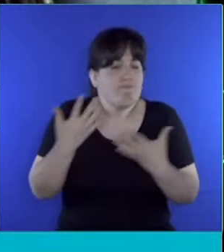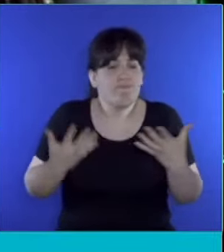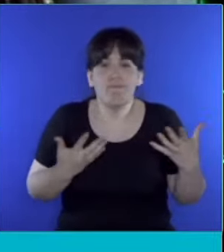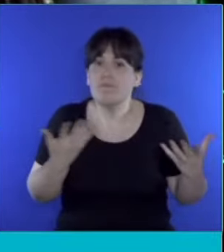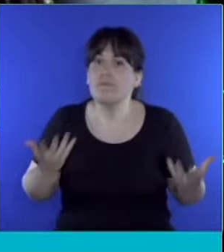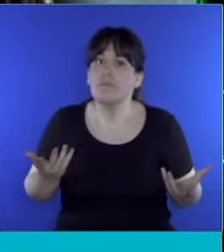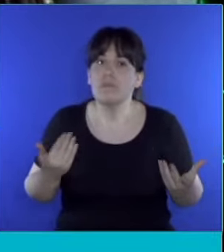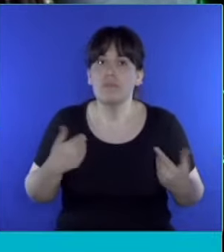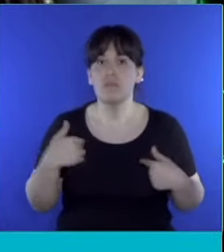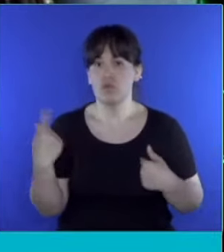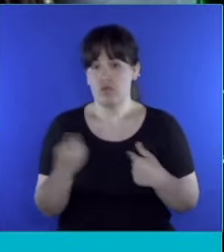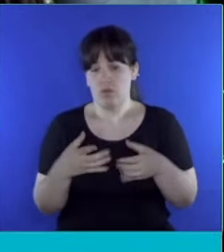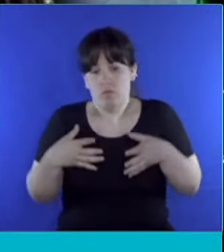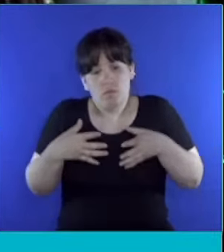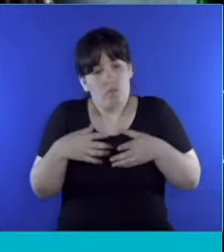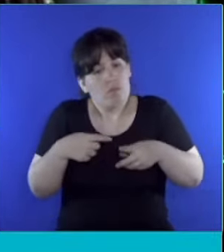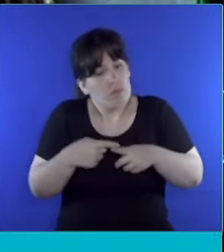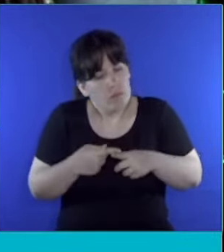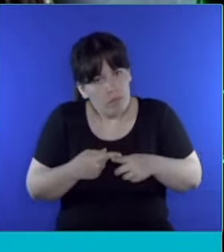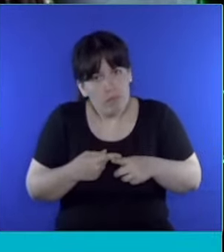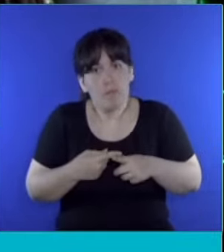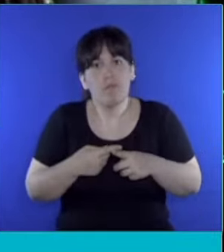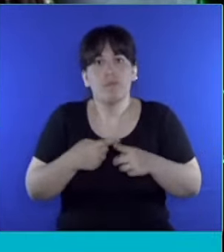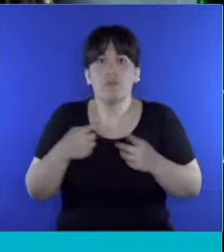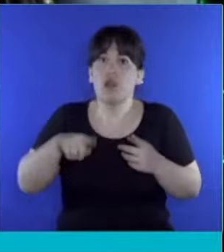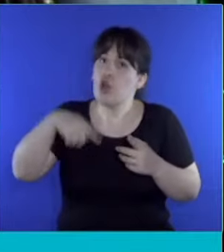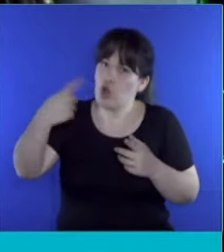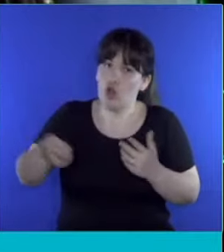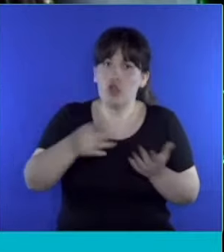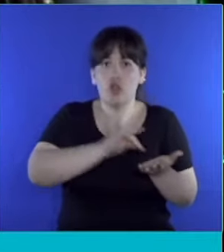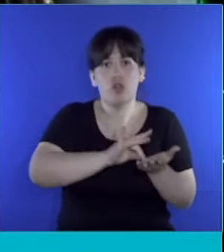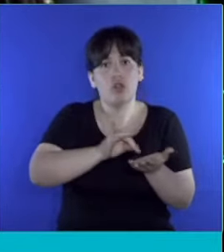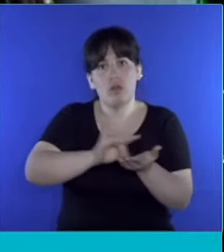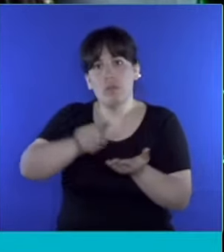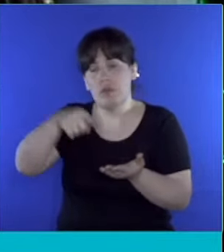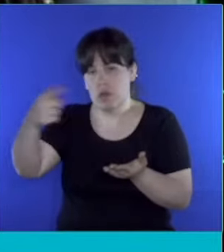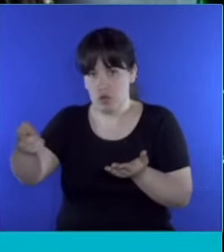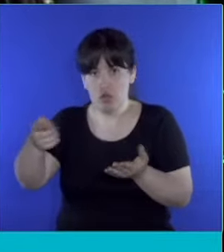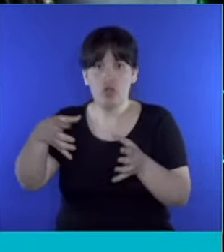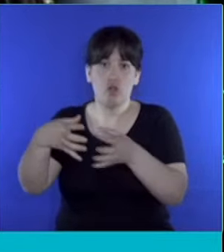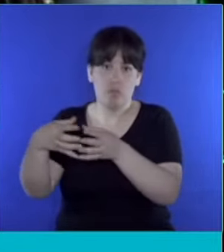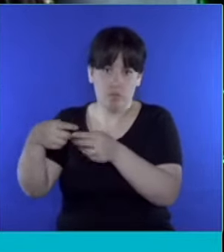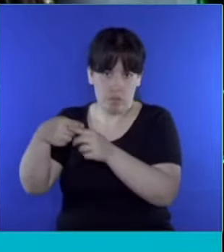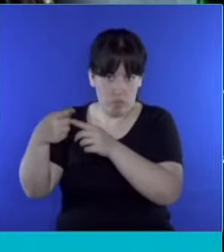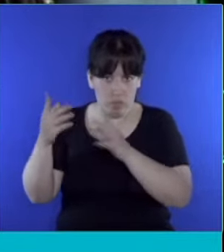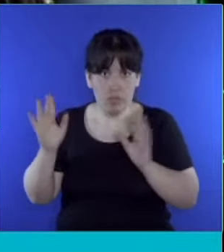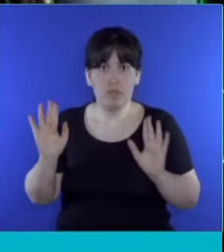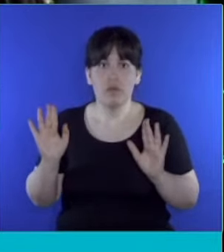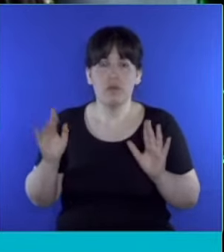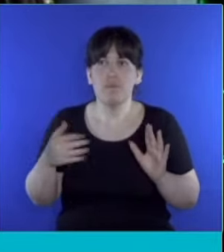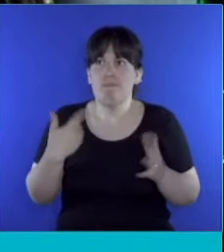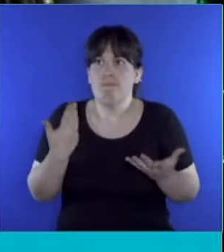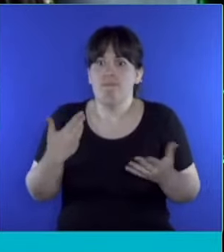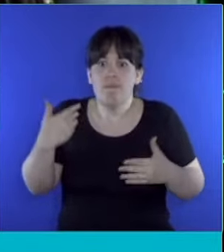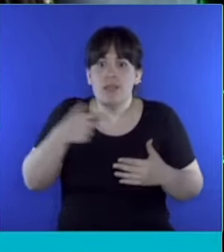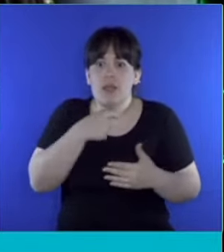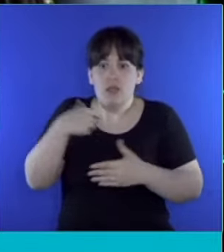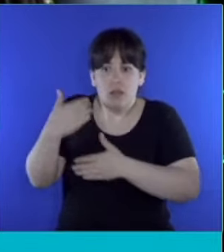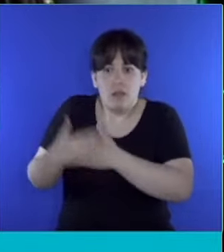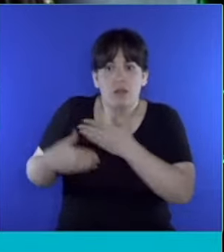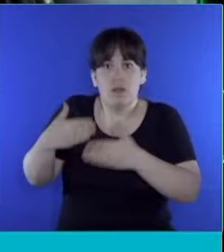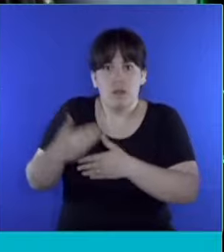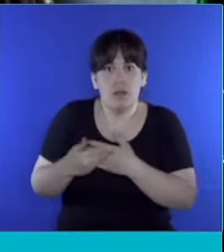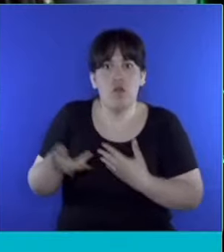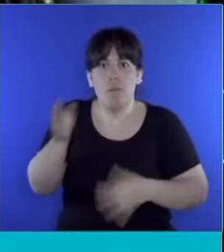pronto, desde nuestro bloque y con algunos otros diputados de otro bloque, estamos intentando avanzar en un